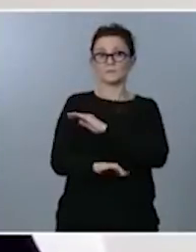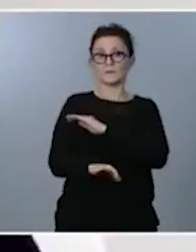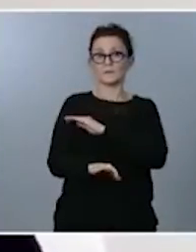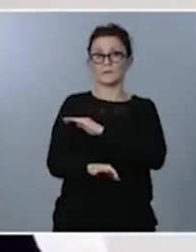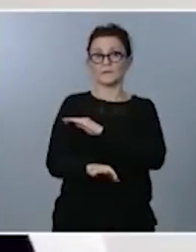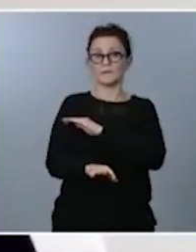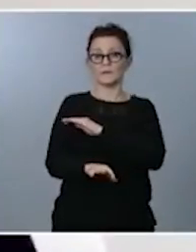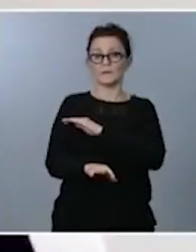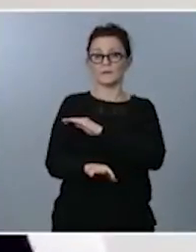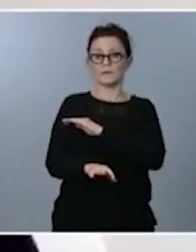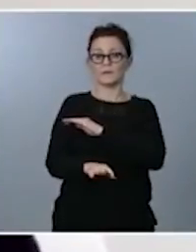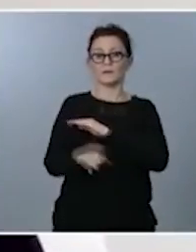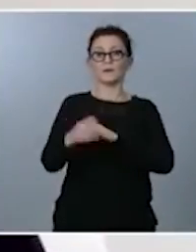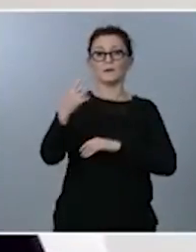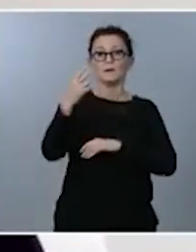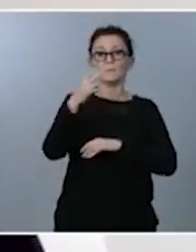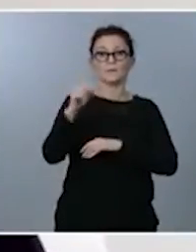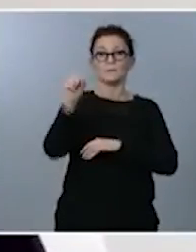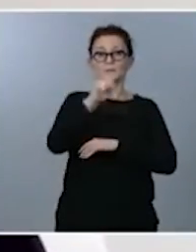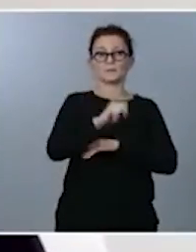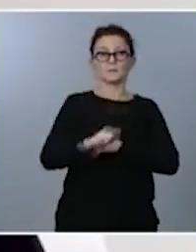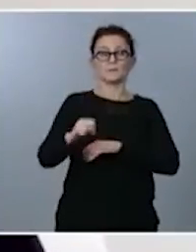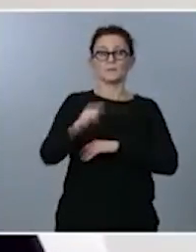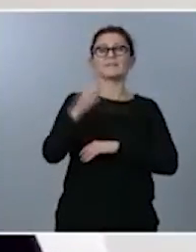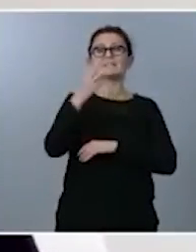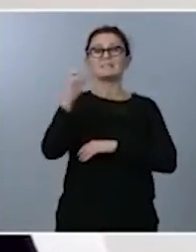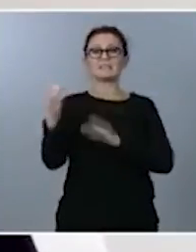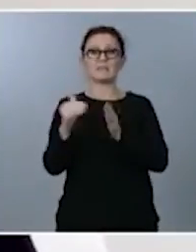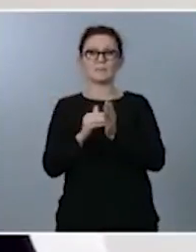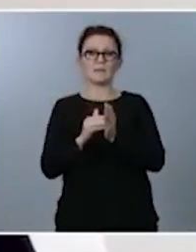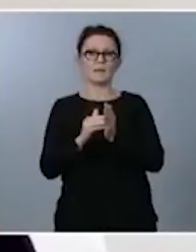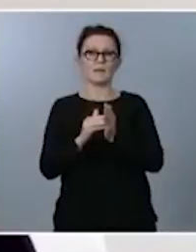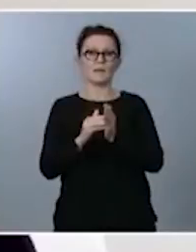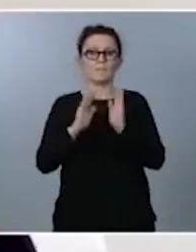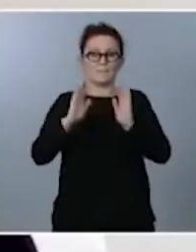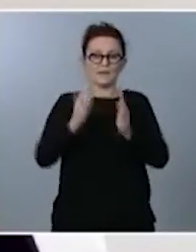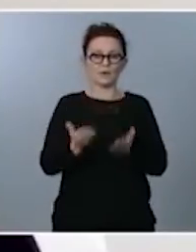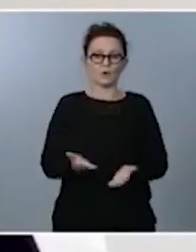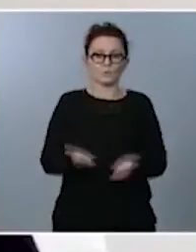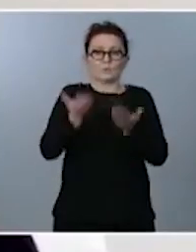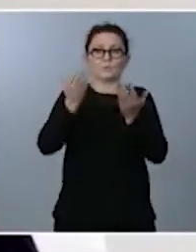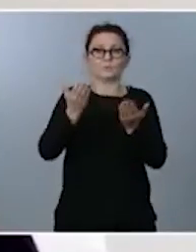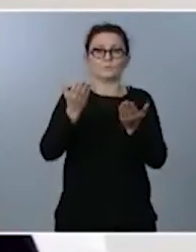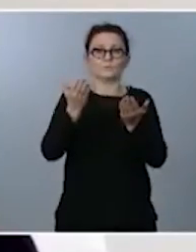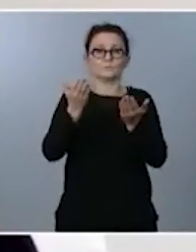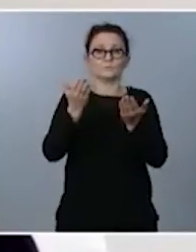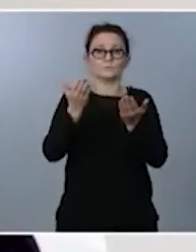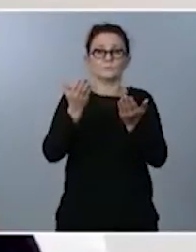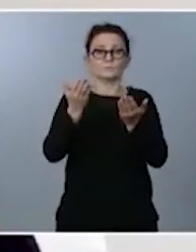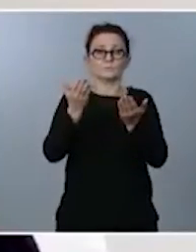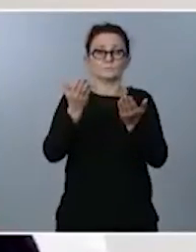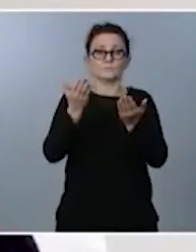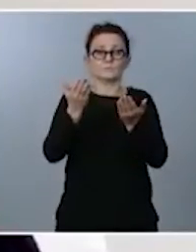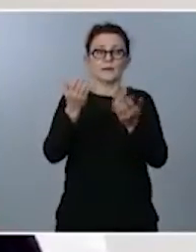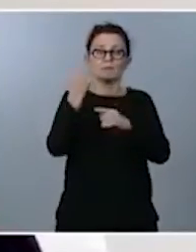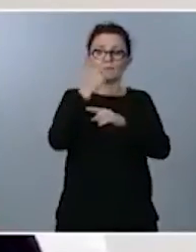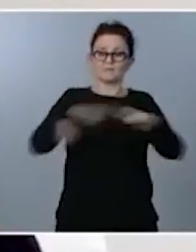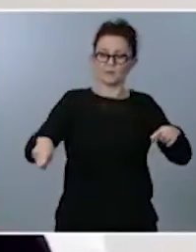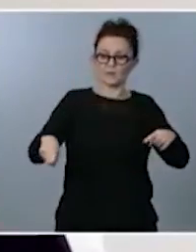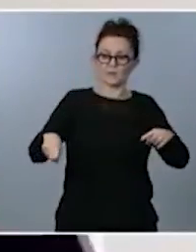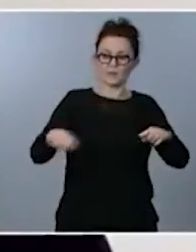gustaría saber cuál es la potencia de recaudación de estas subidas para que supongan un verdadero una diferencia con respecto a la